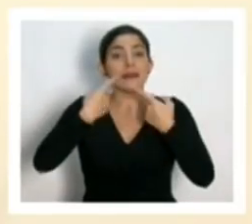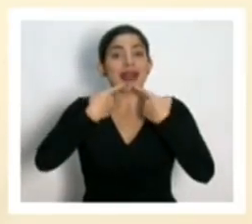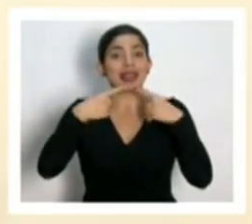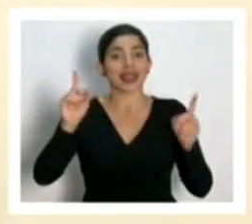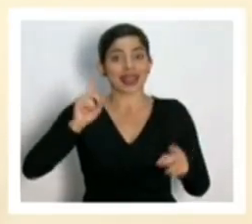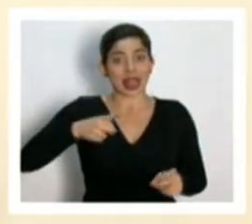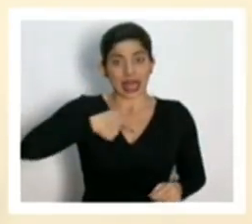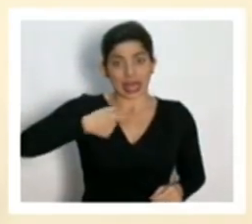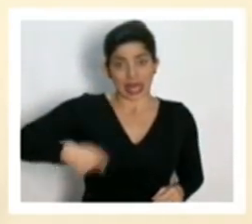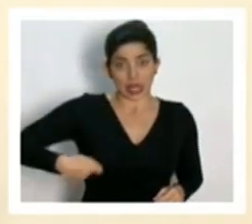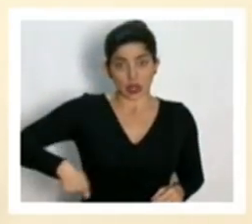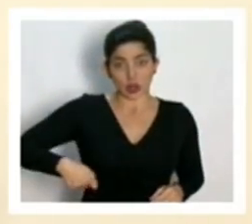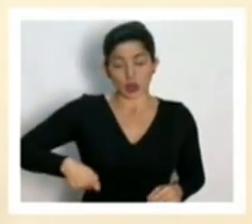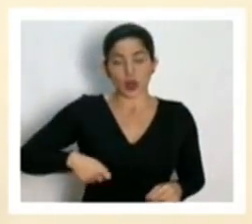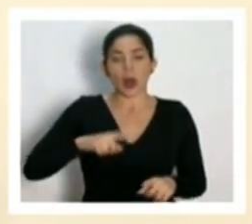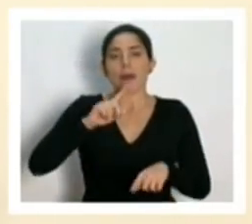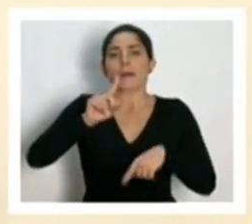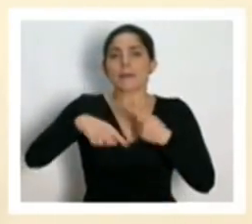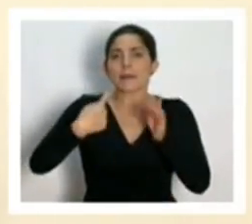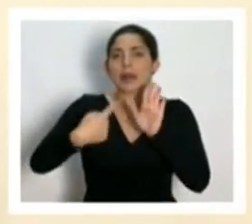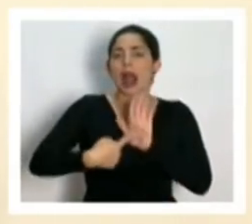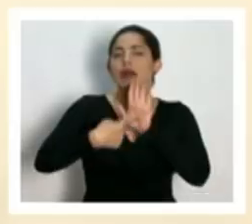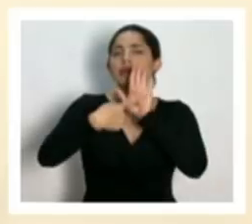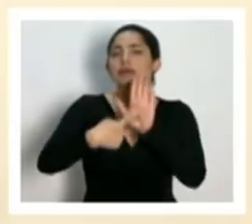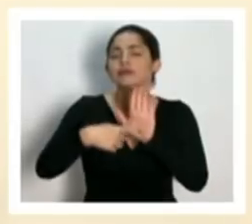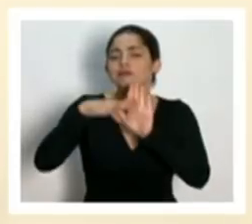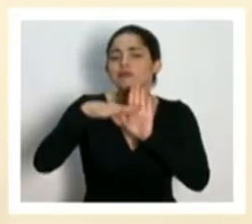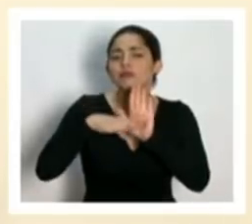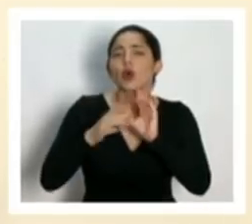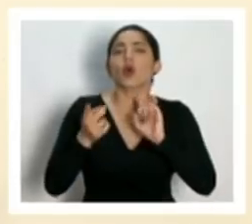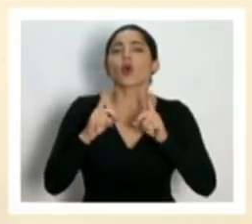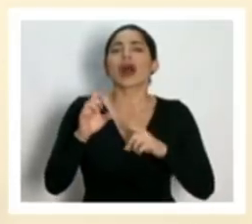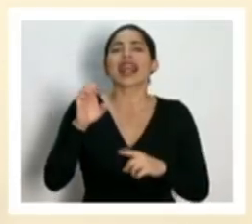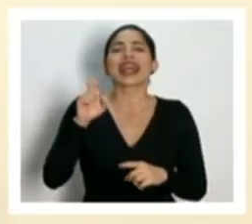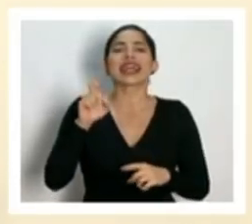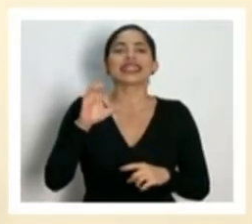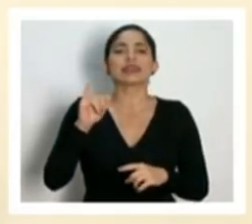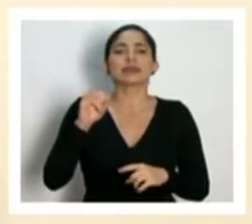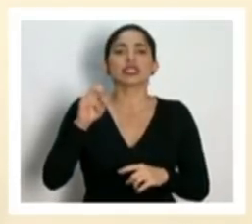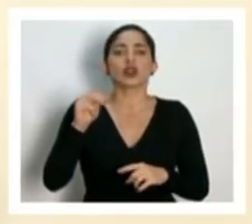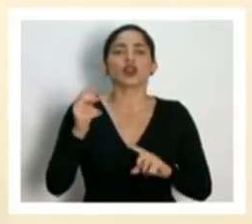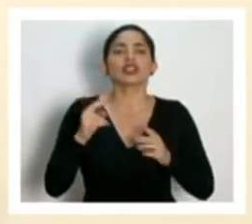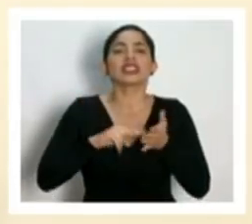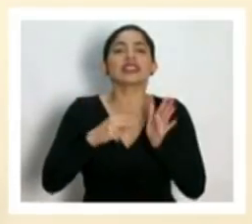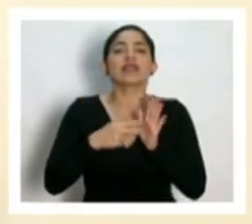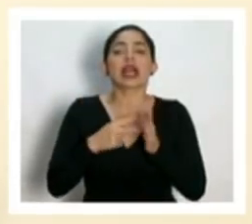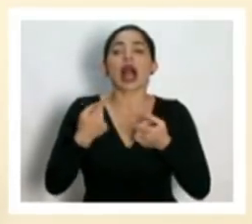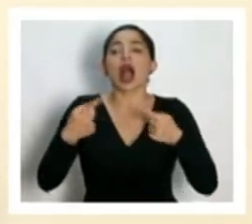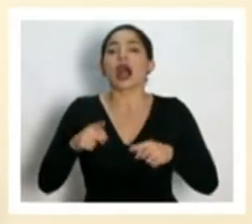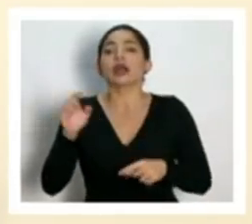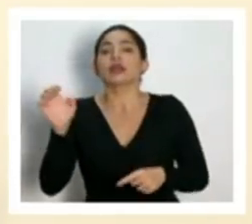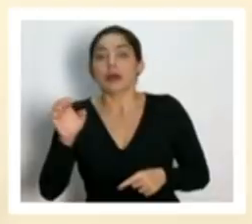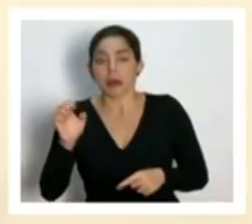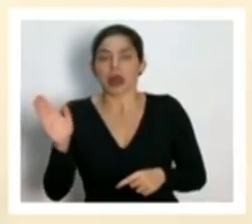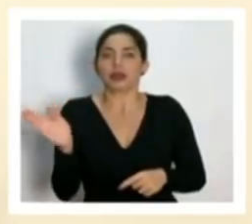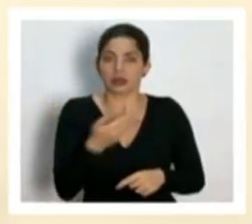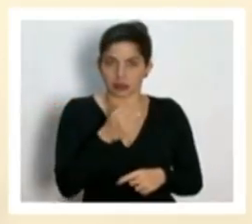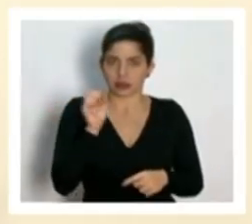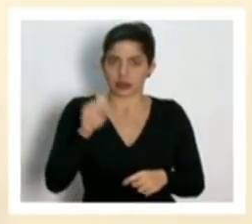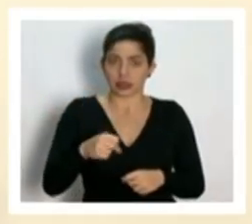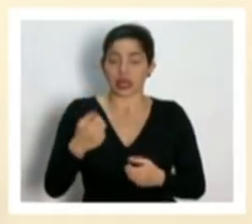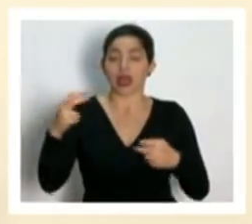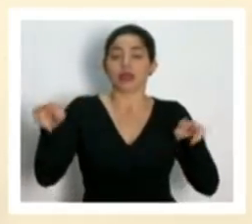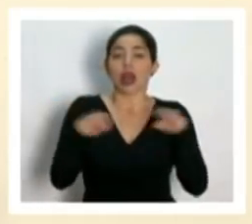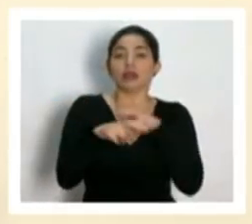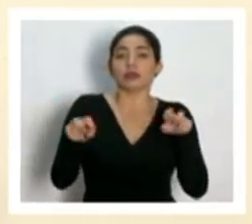visibilizarán las excepciones, es decir, casos de emergencia, transporte de